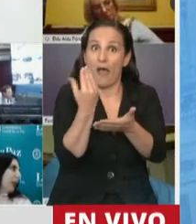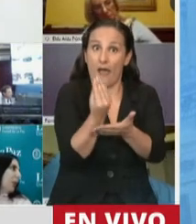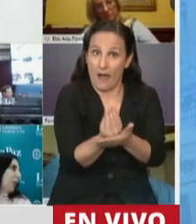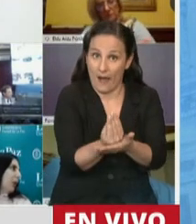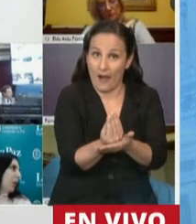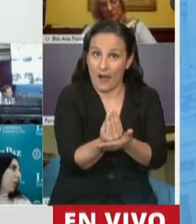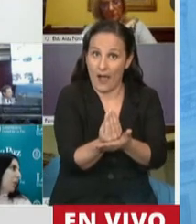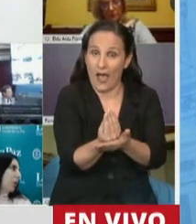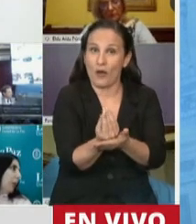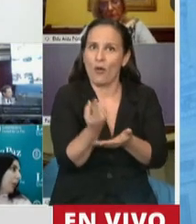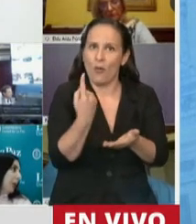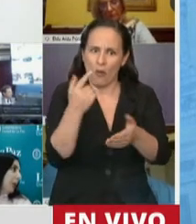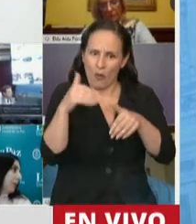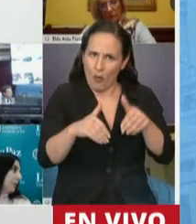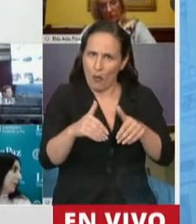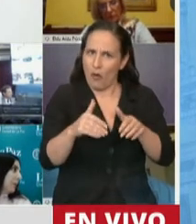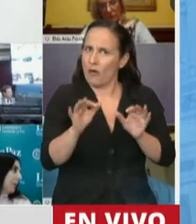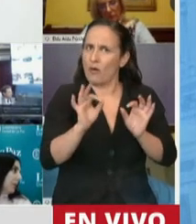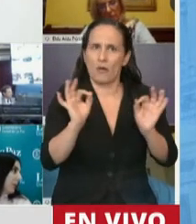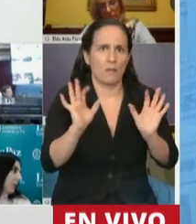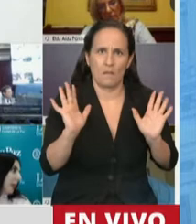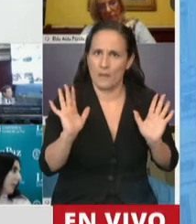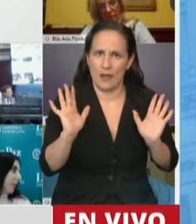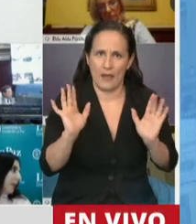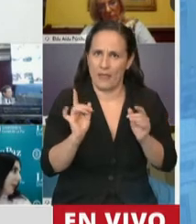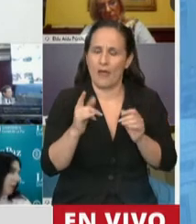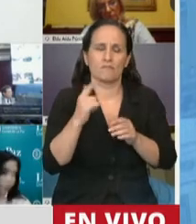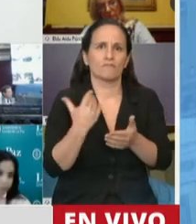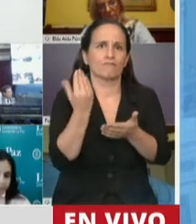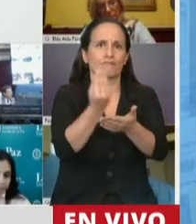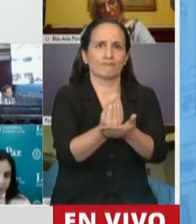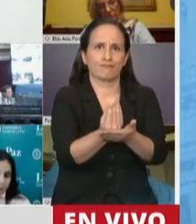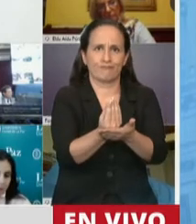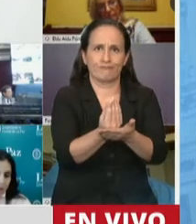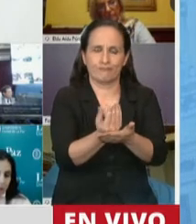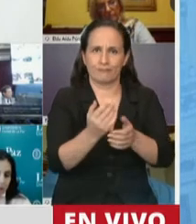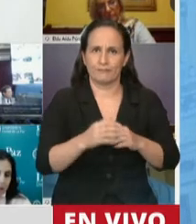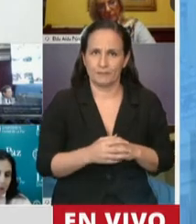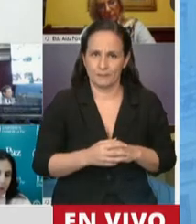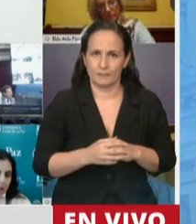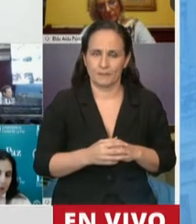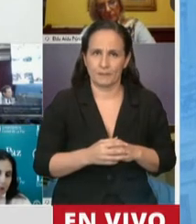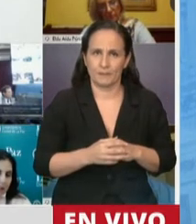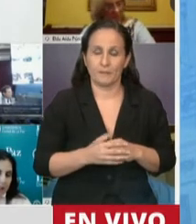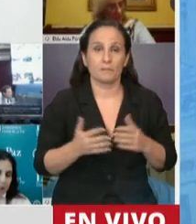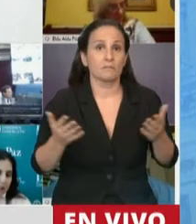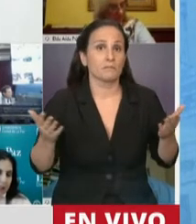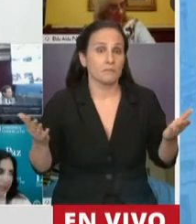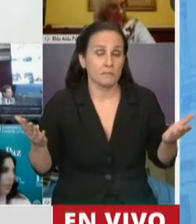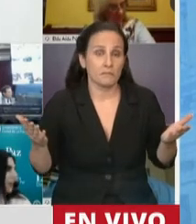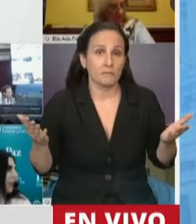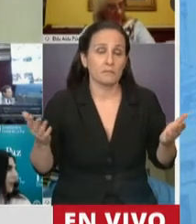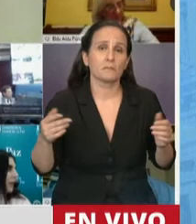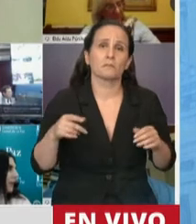sin haber sido electo por el voto popular. Más allá de cualquier